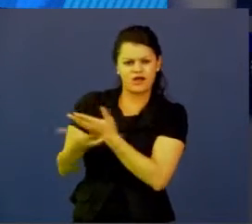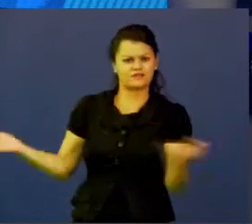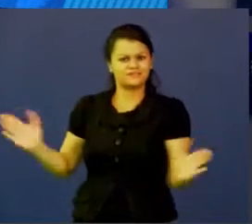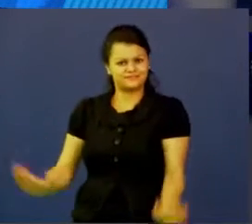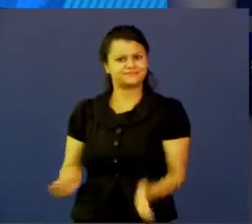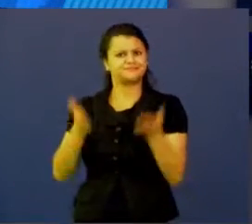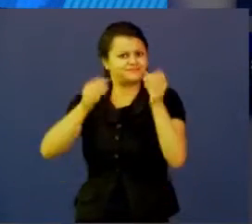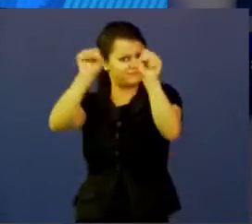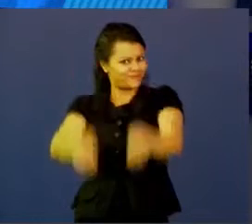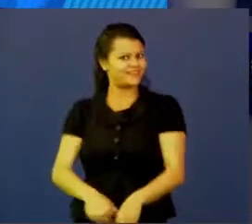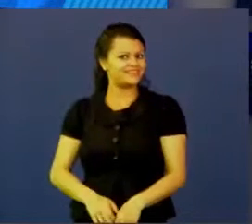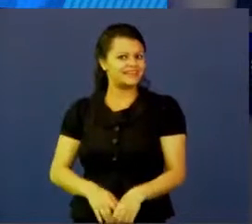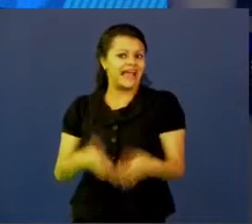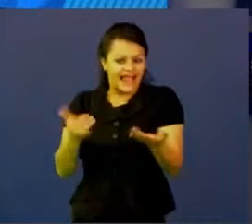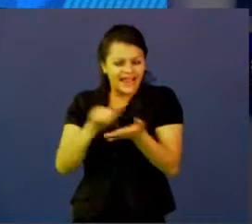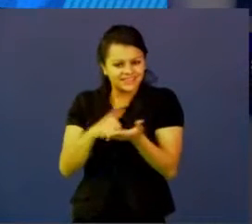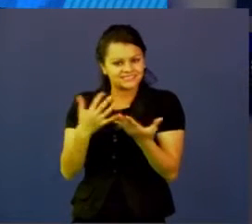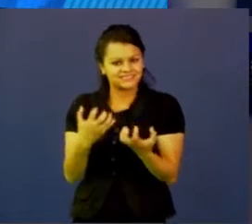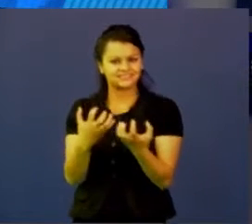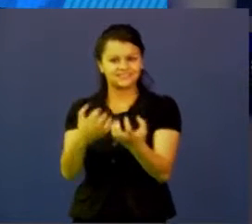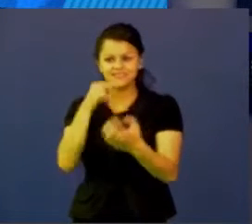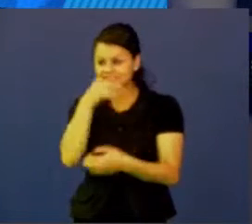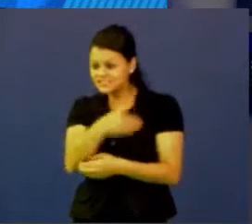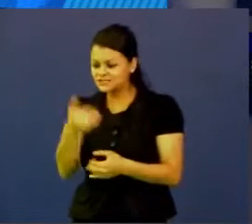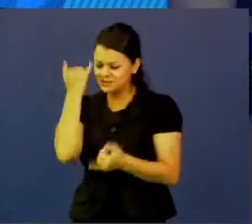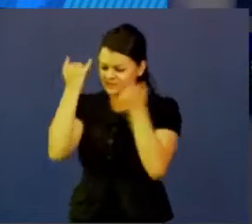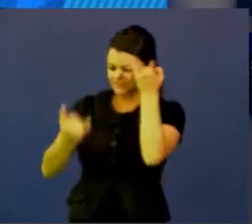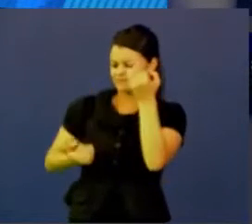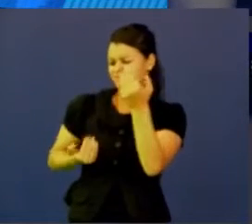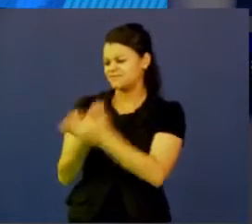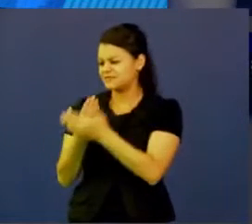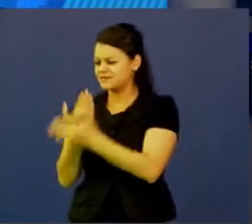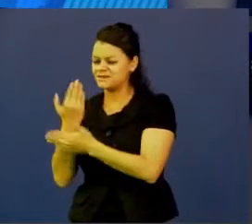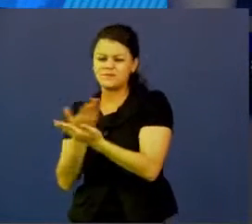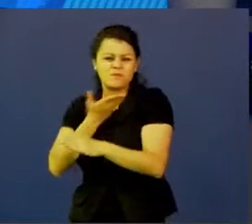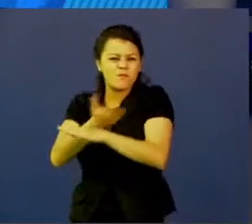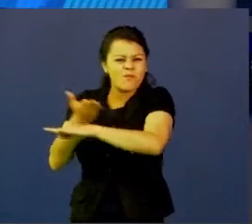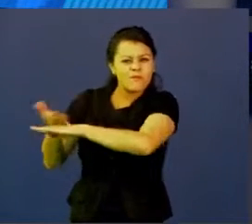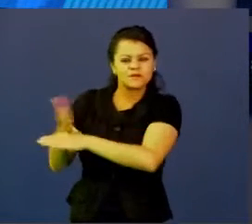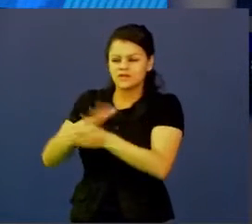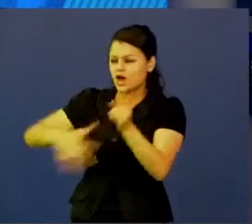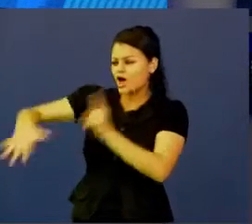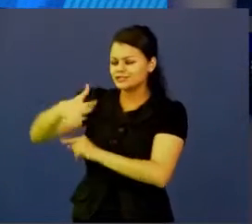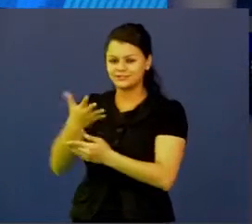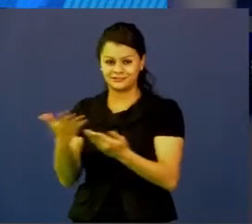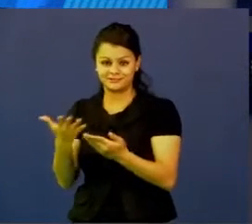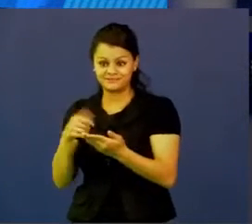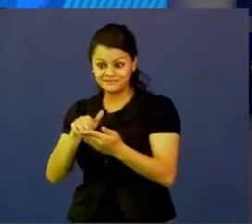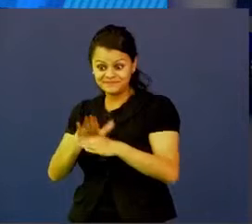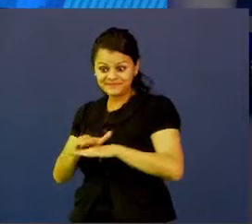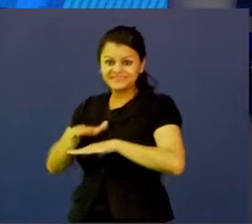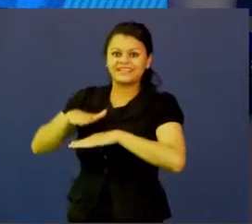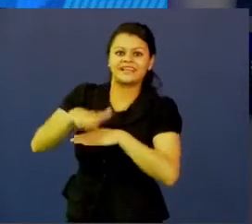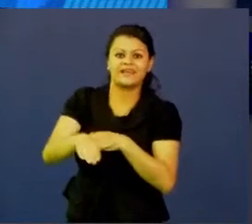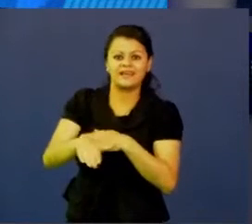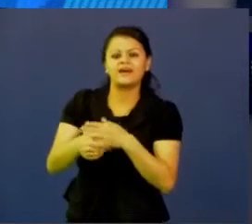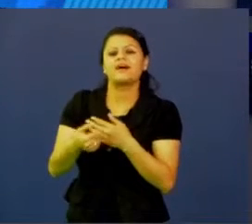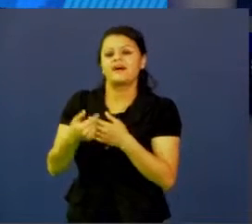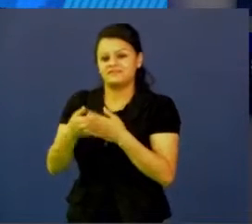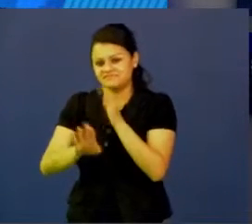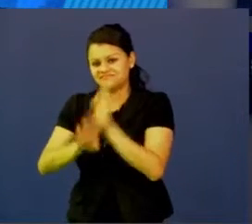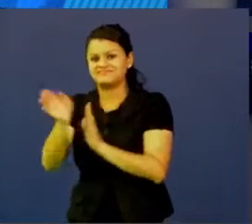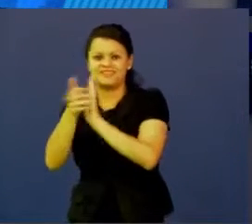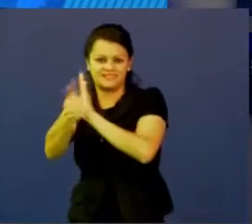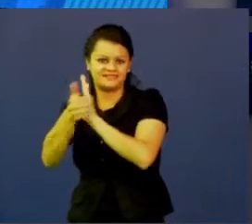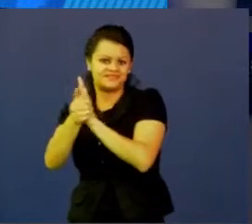entonces es lo que queremos, que generen soluciones para el contexto, y obviamente esto nos lleva el proceso a desarrollar esas habilidades del siglo